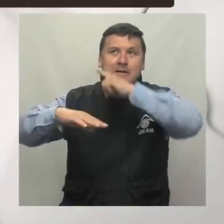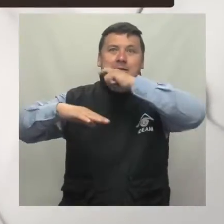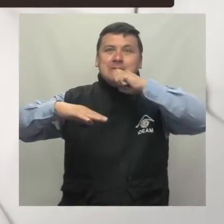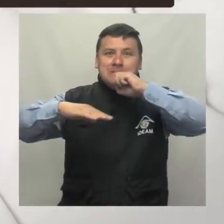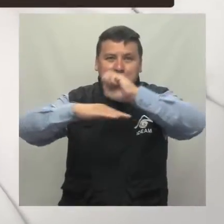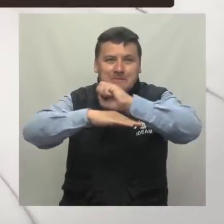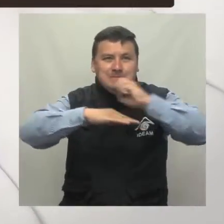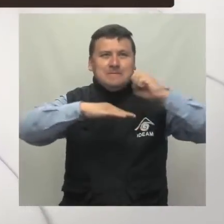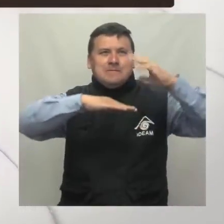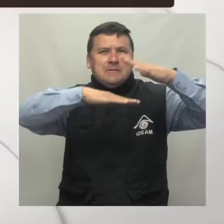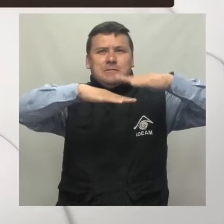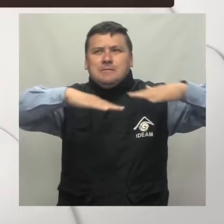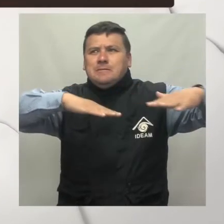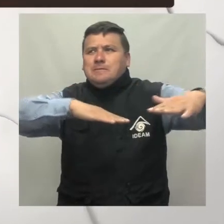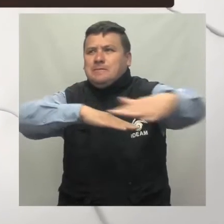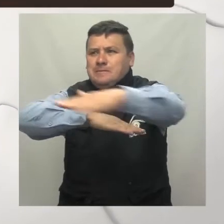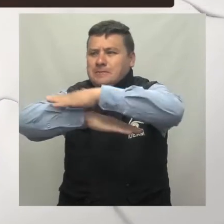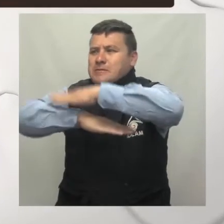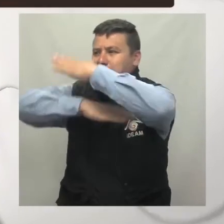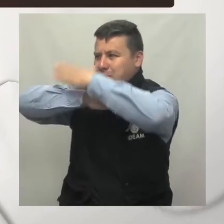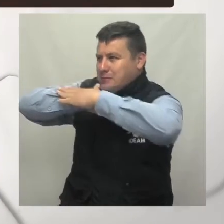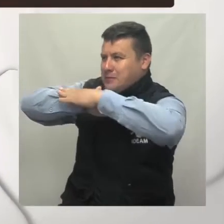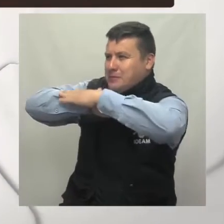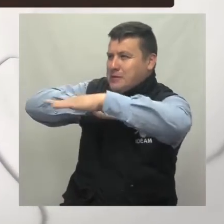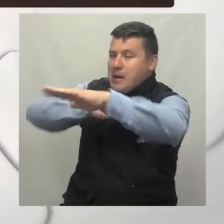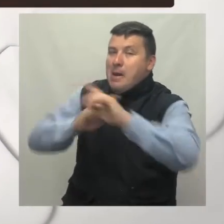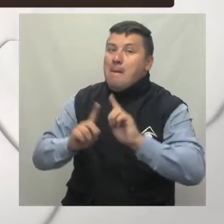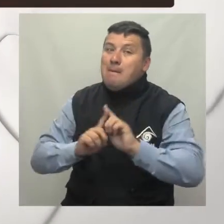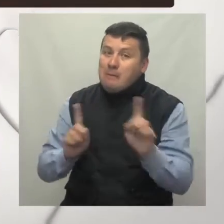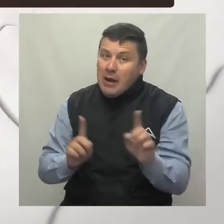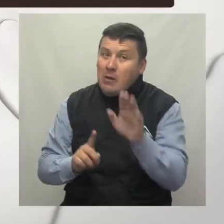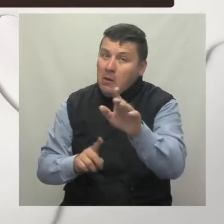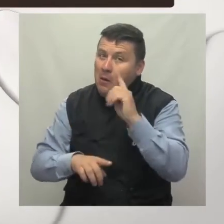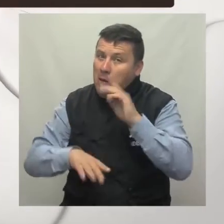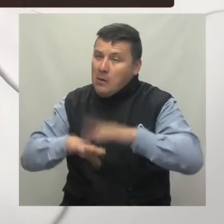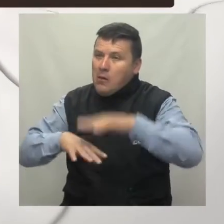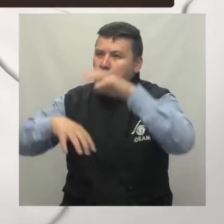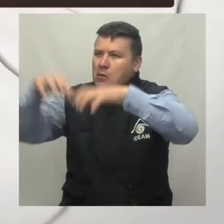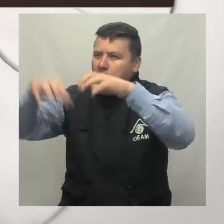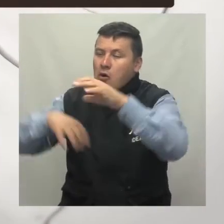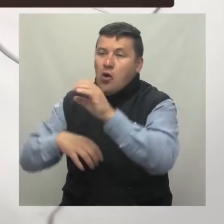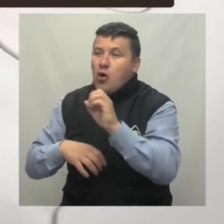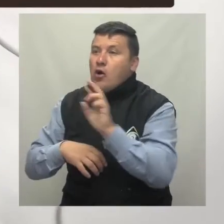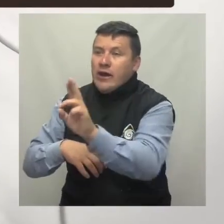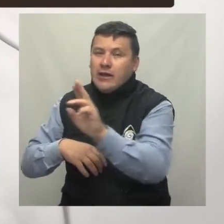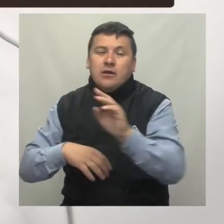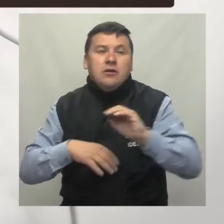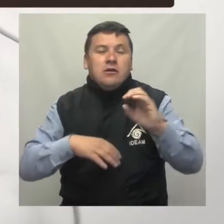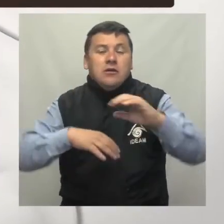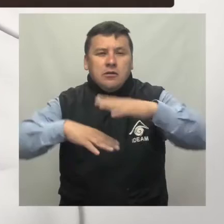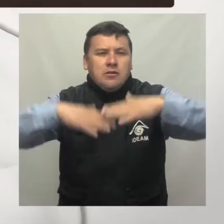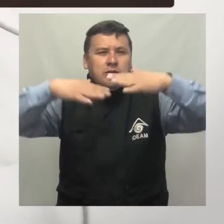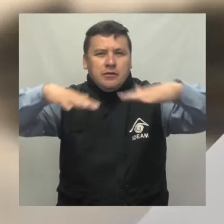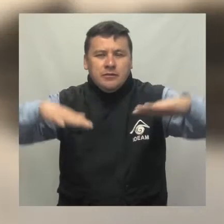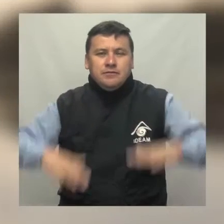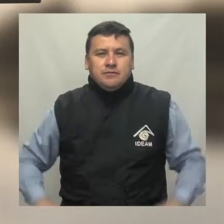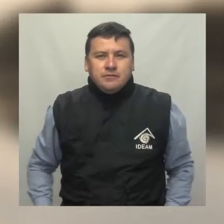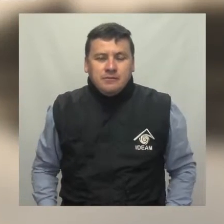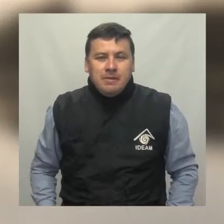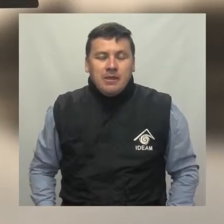seco en amplios sectores de la ciudad y la sabana Sin descartar lloviznas al oriente y norte del área metropolitana